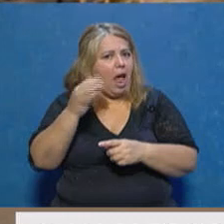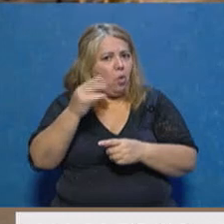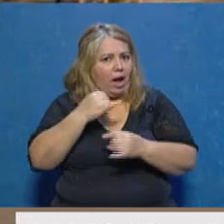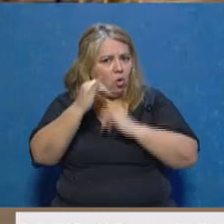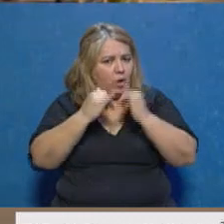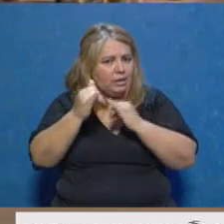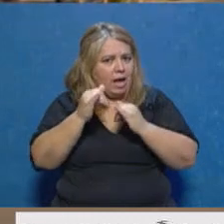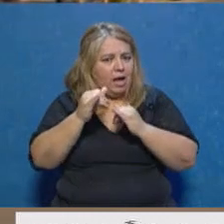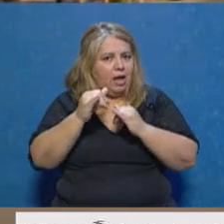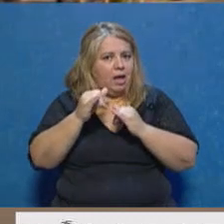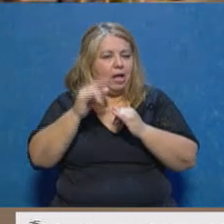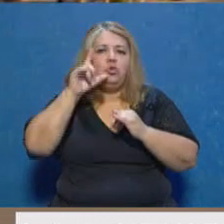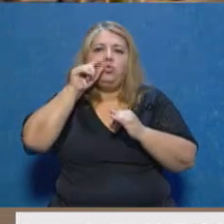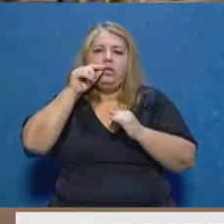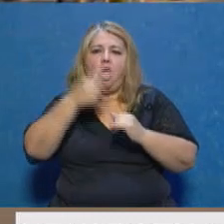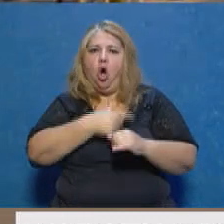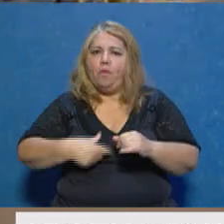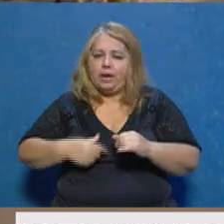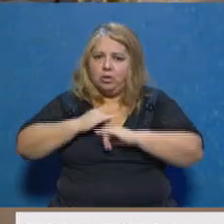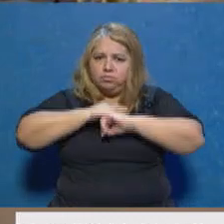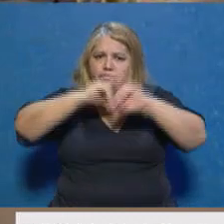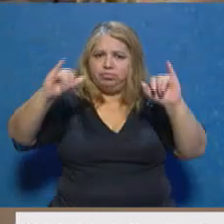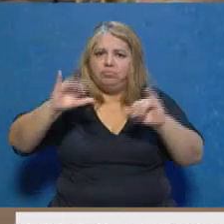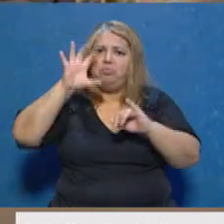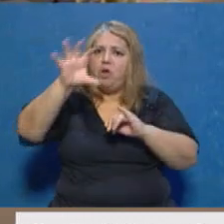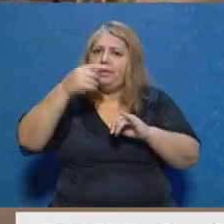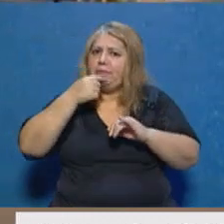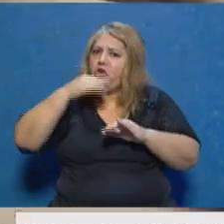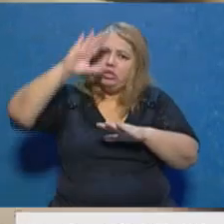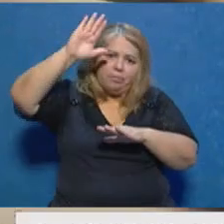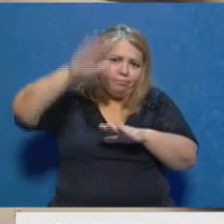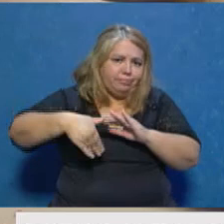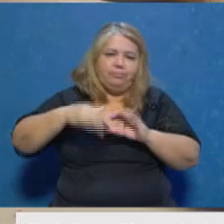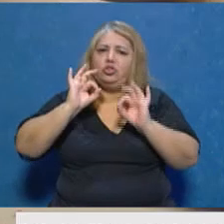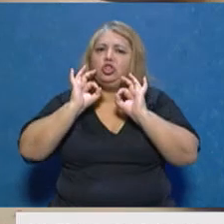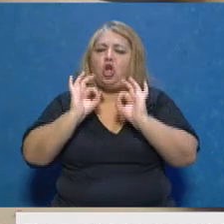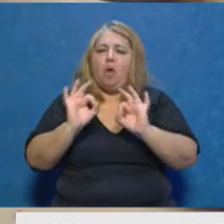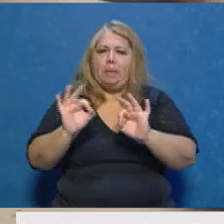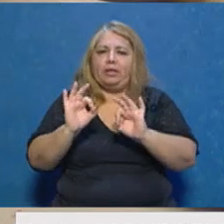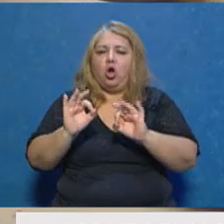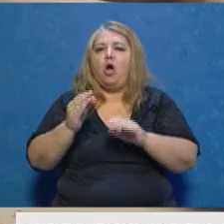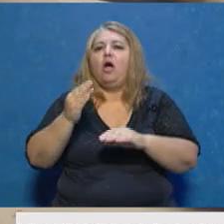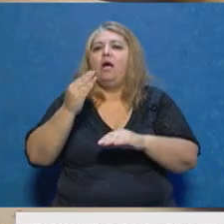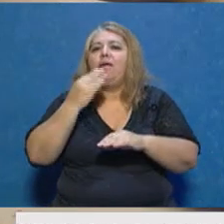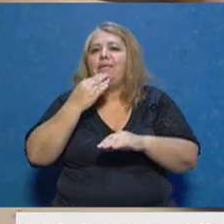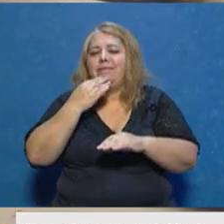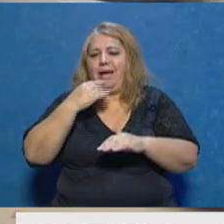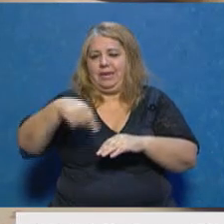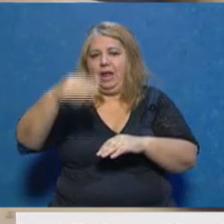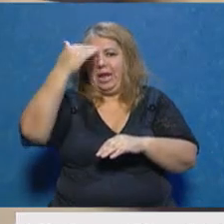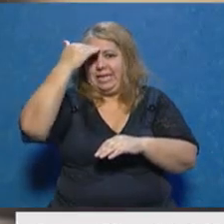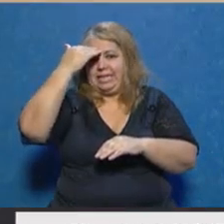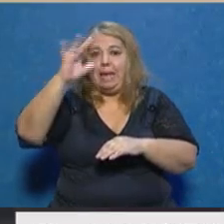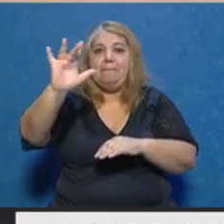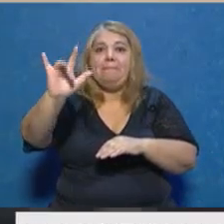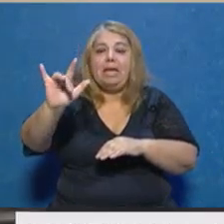de difundir vía Twitter el gobernador de la provincia, que a partir del miércoles esto será extensivo a toda la provincia. Habla